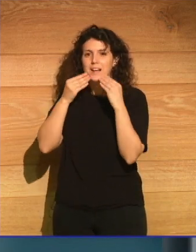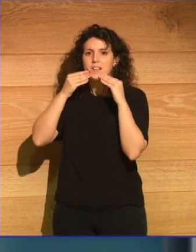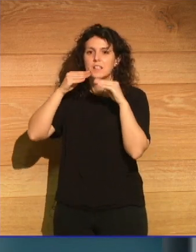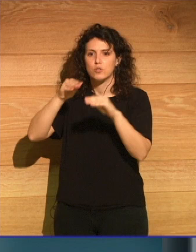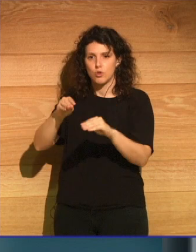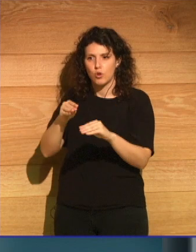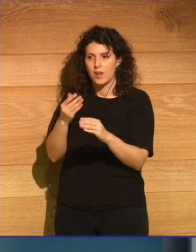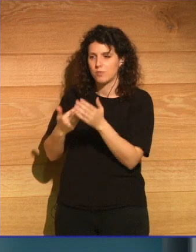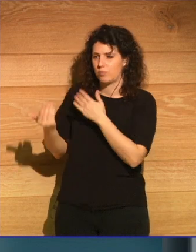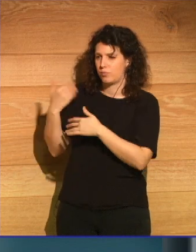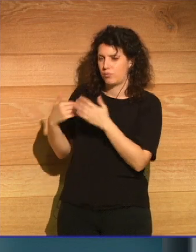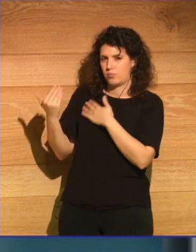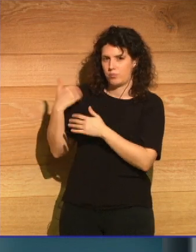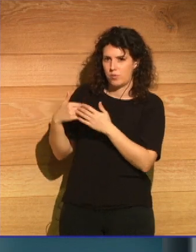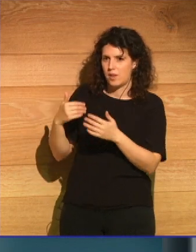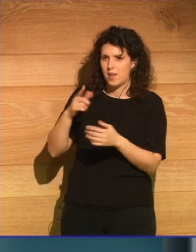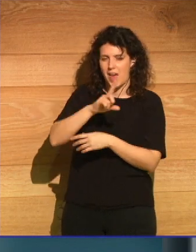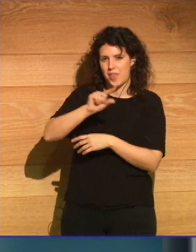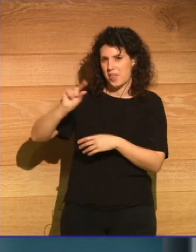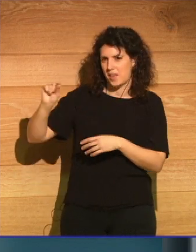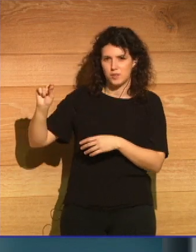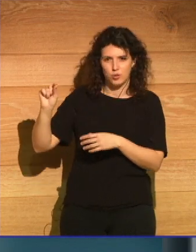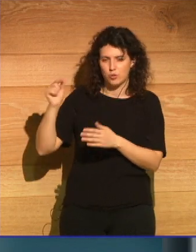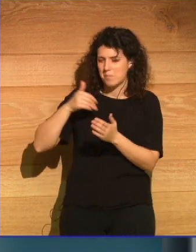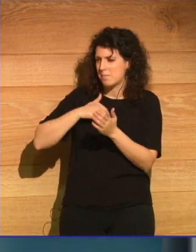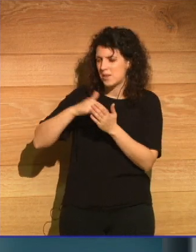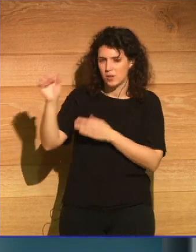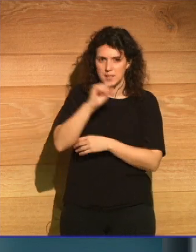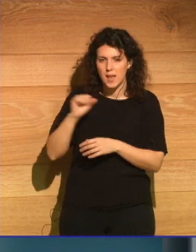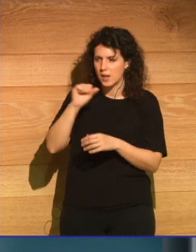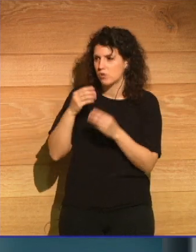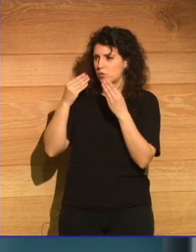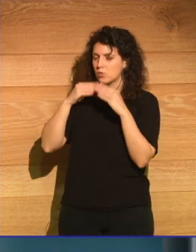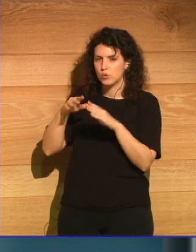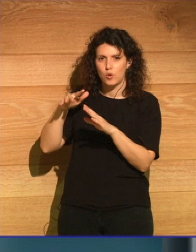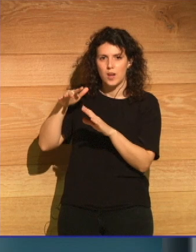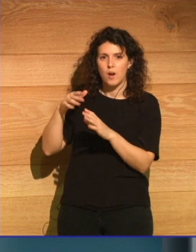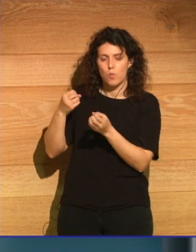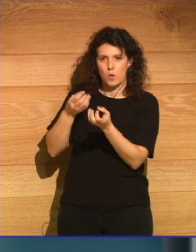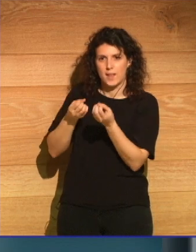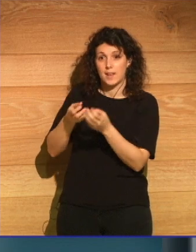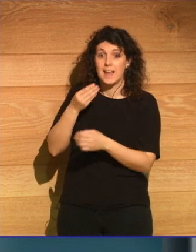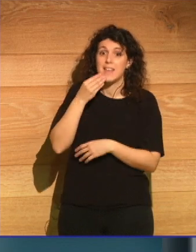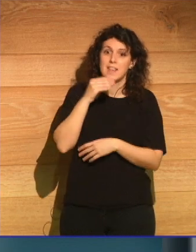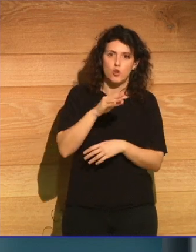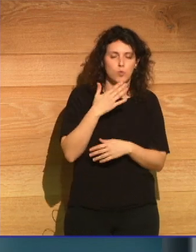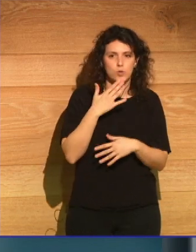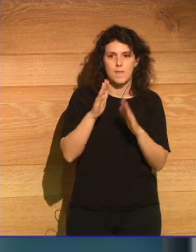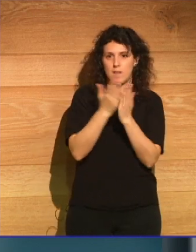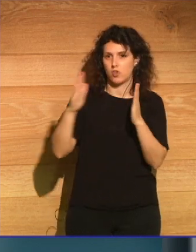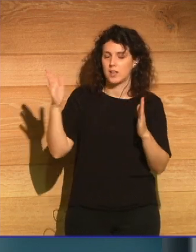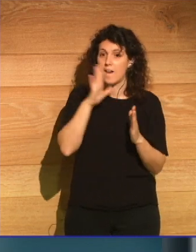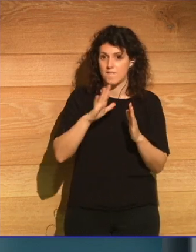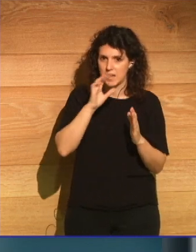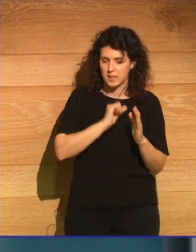lo que pasó hace cientos de miles de años y entonces el hielo efectivamente es una biblioteca fantástica